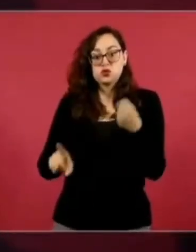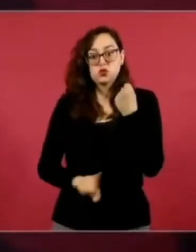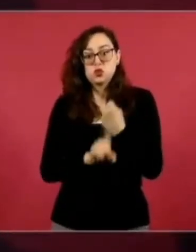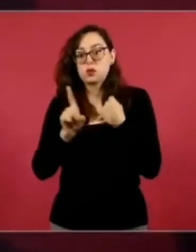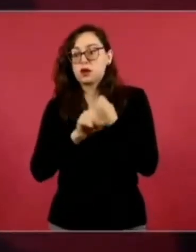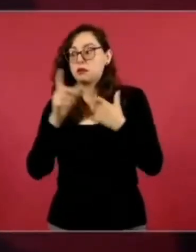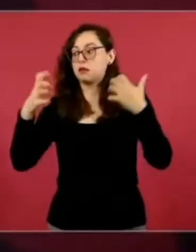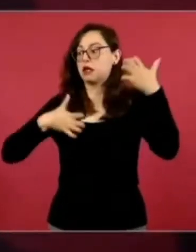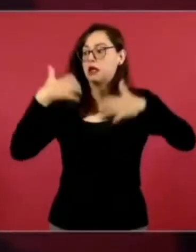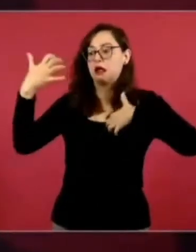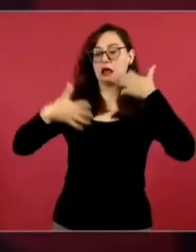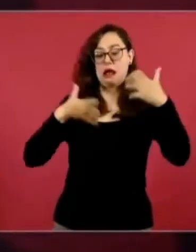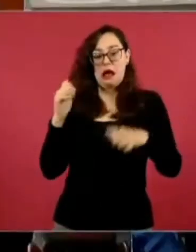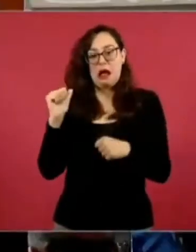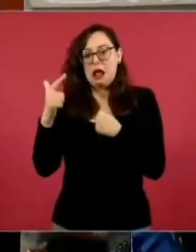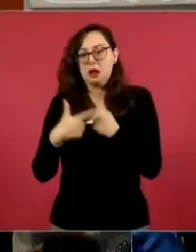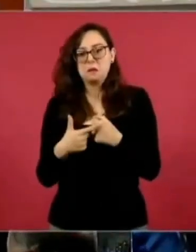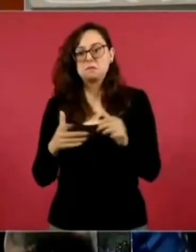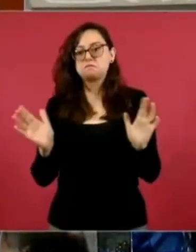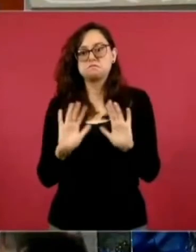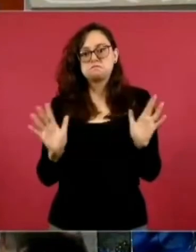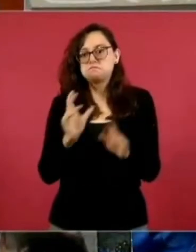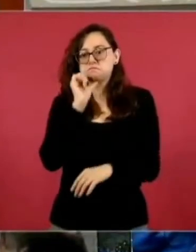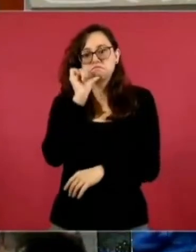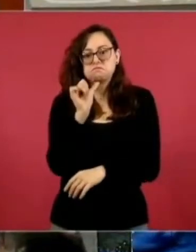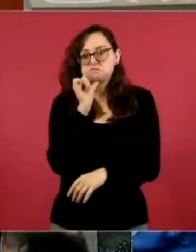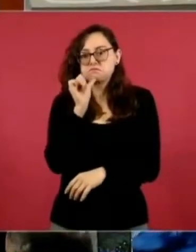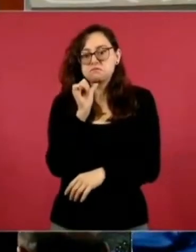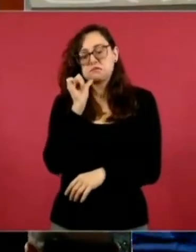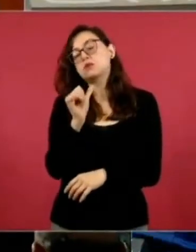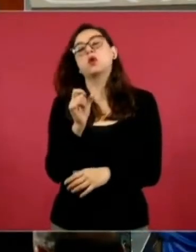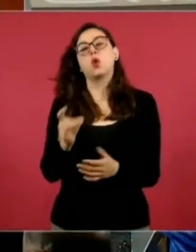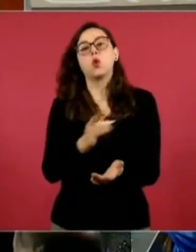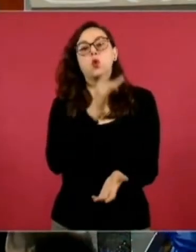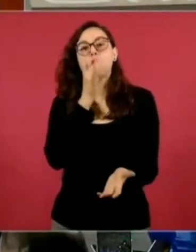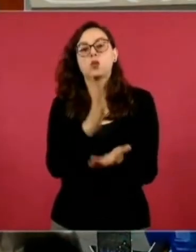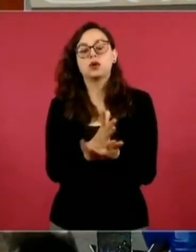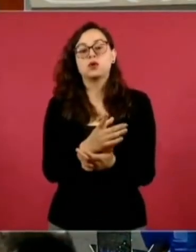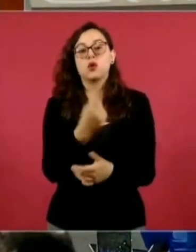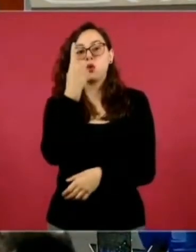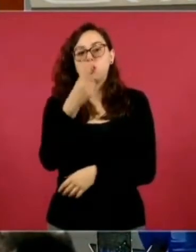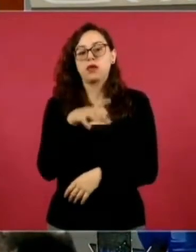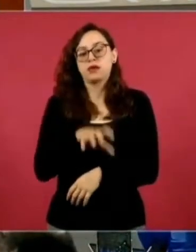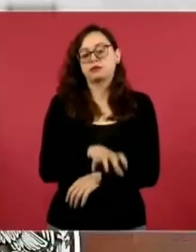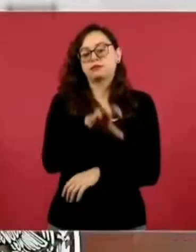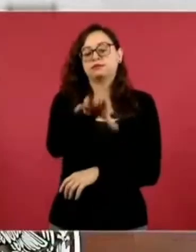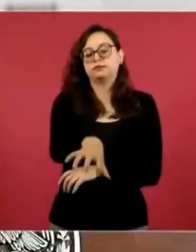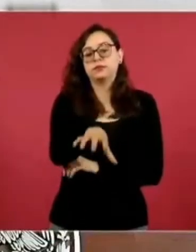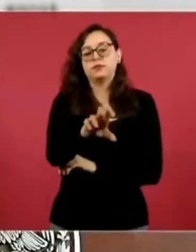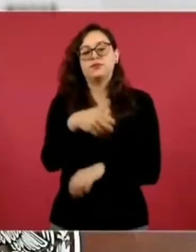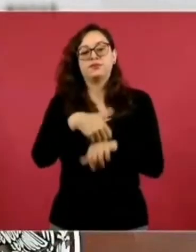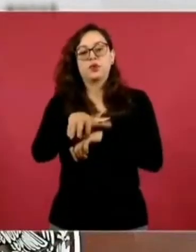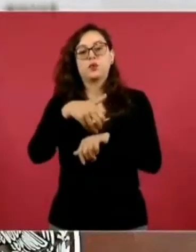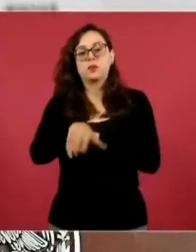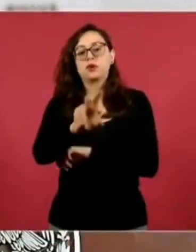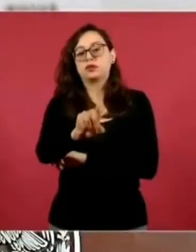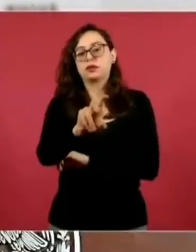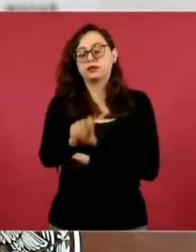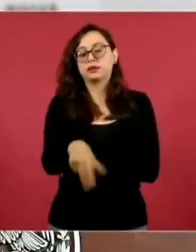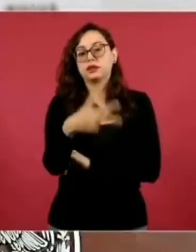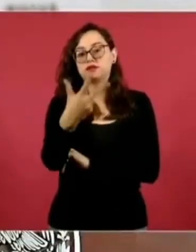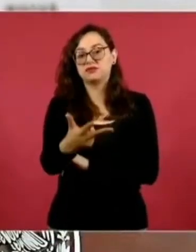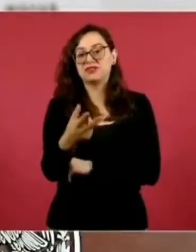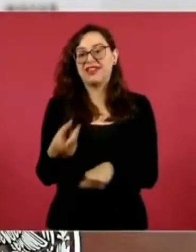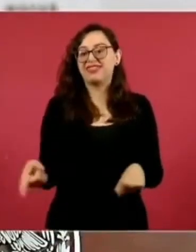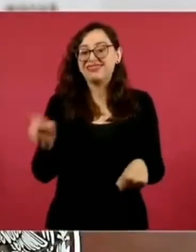salvo como ya comenté en la sección 38 en donde no se pudo llevar a cabo el día 15 de julio, misma que fue repuesta el pasado